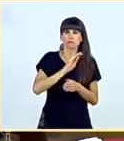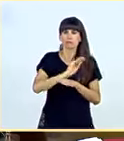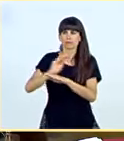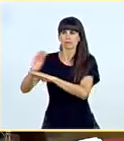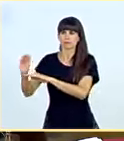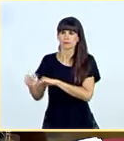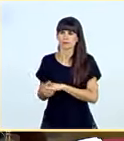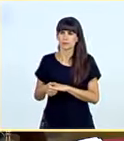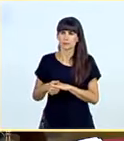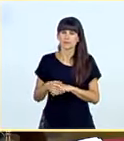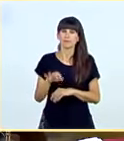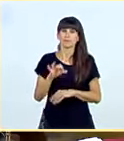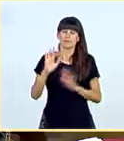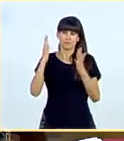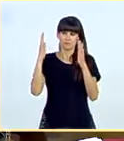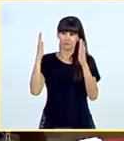Señora ministra,